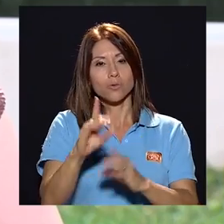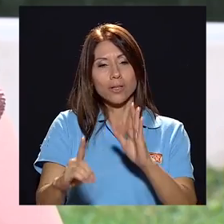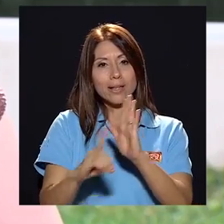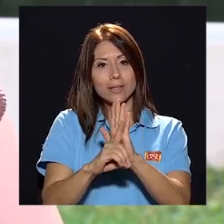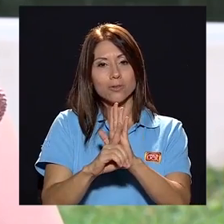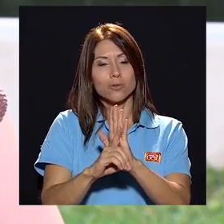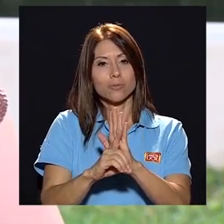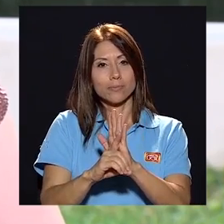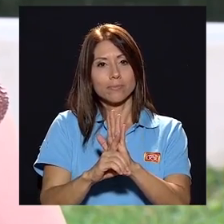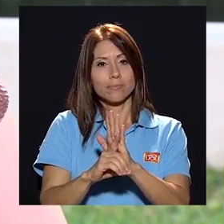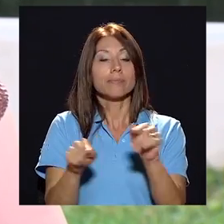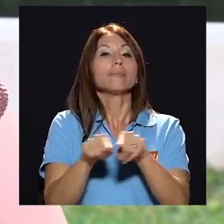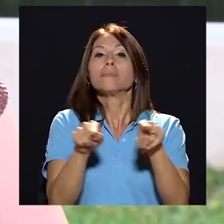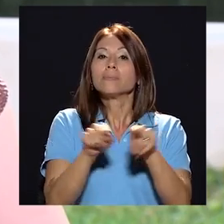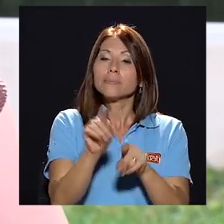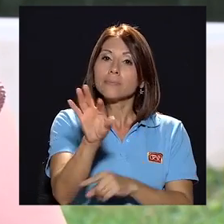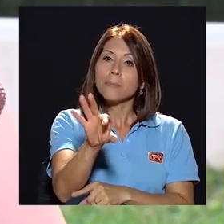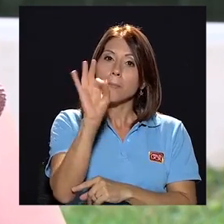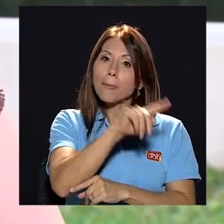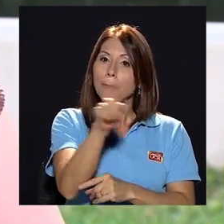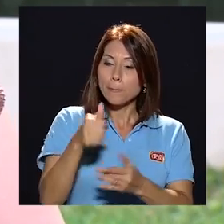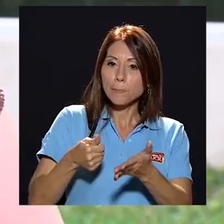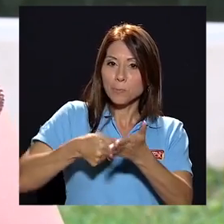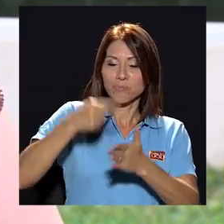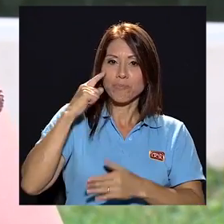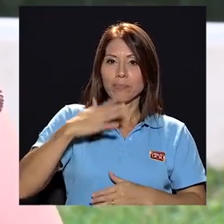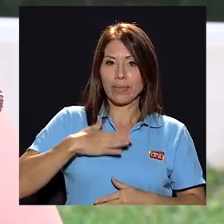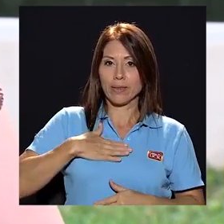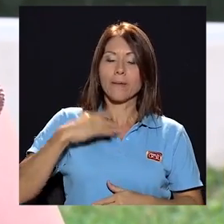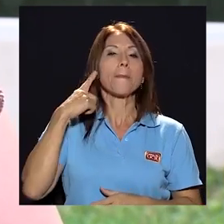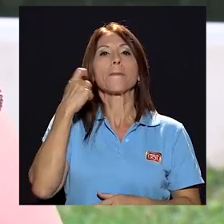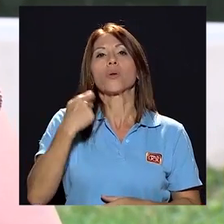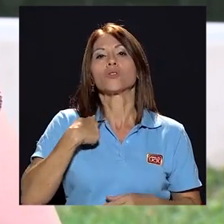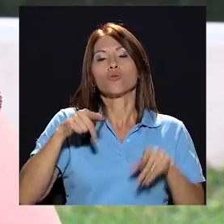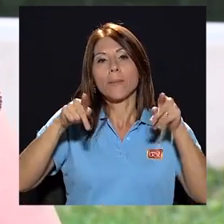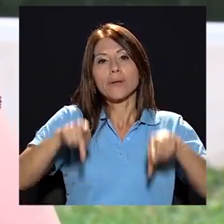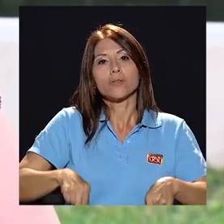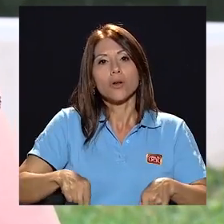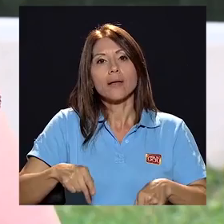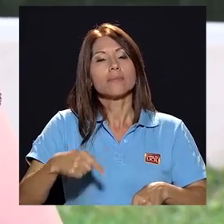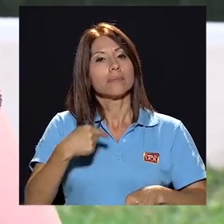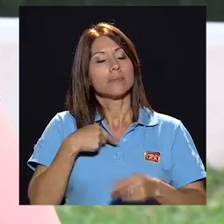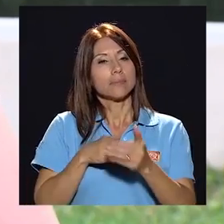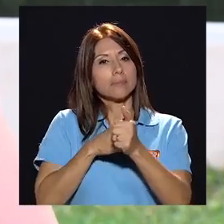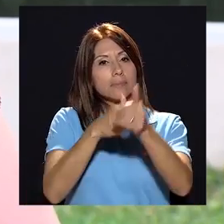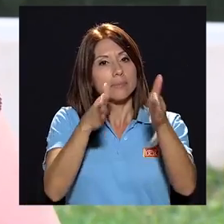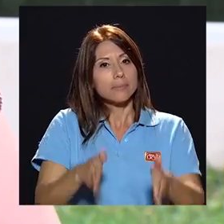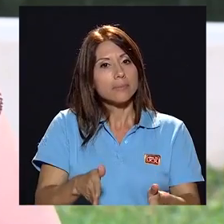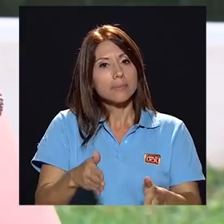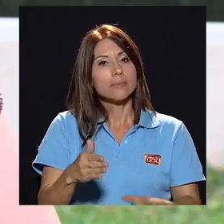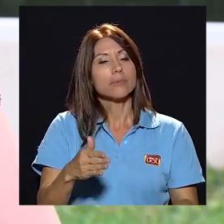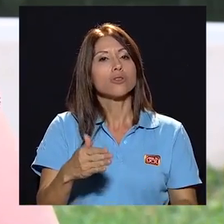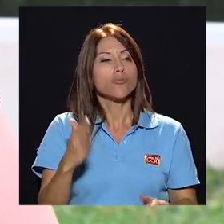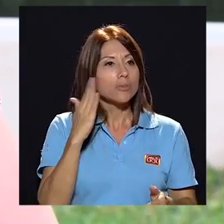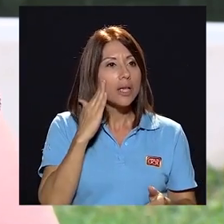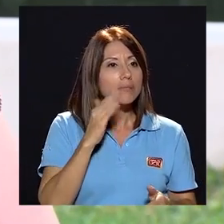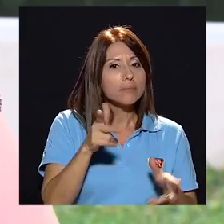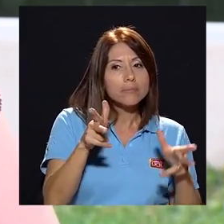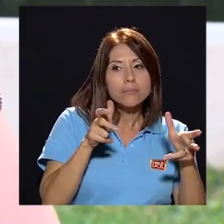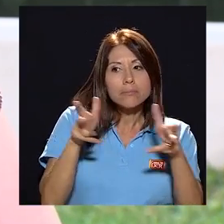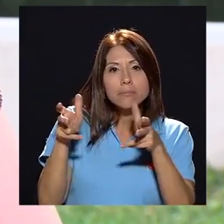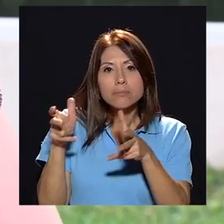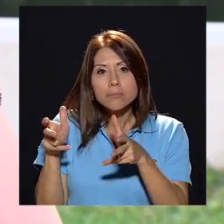defender sus derechos también los invito a que voten por mí porque soy una persona que soy líder que sé